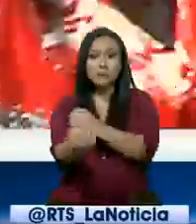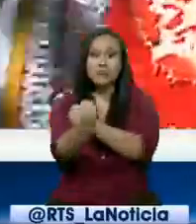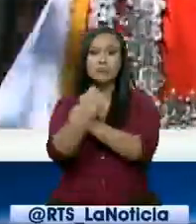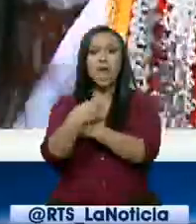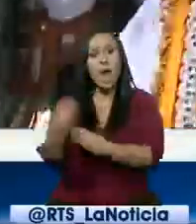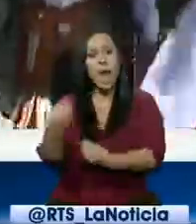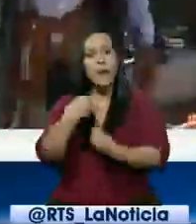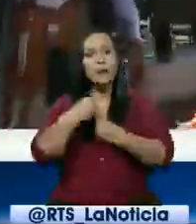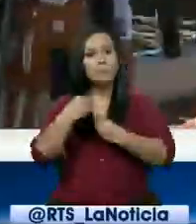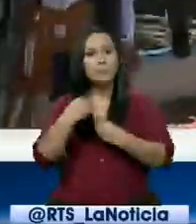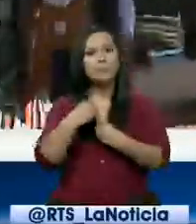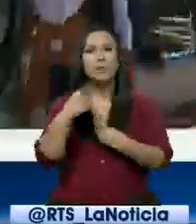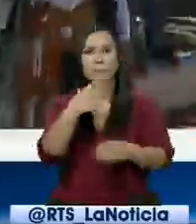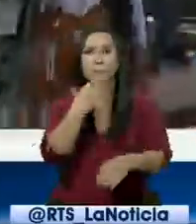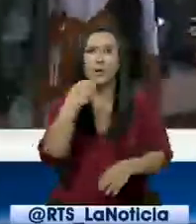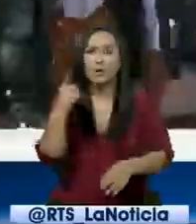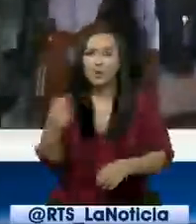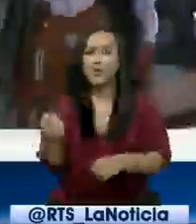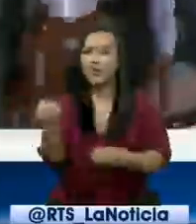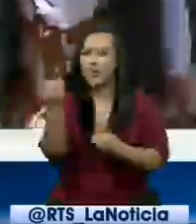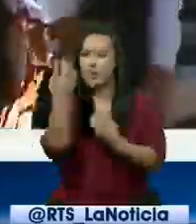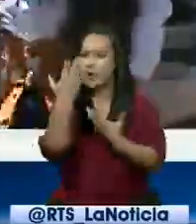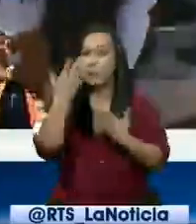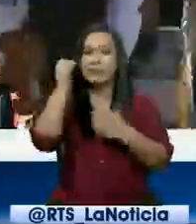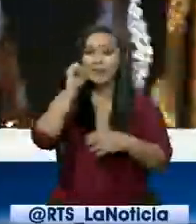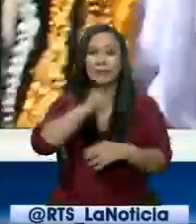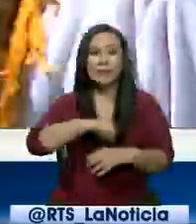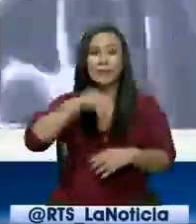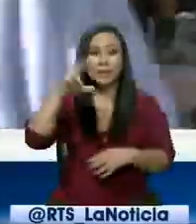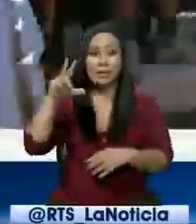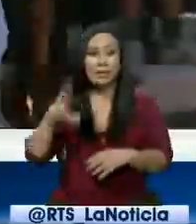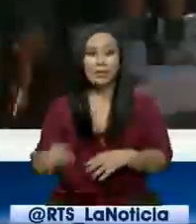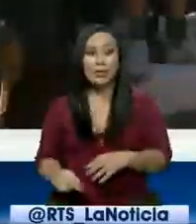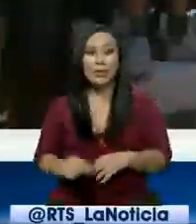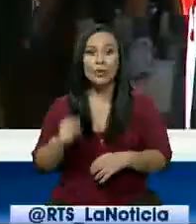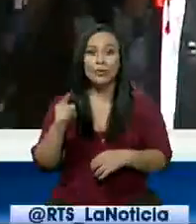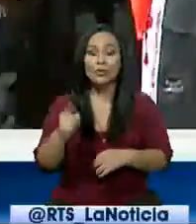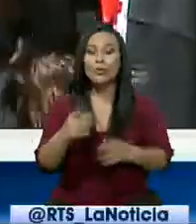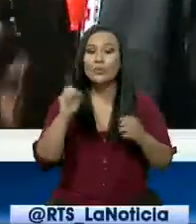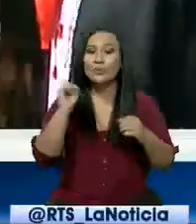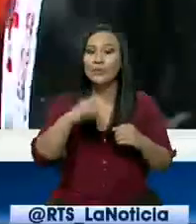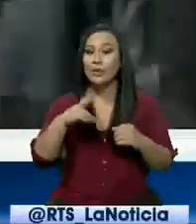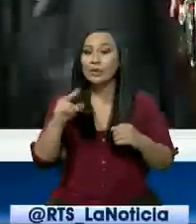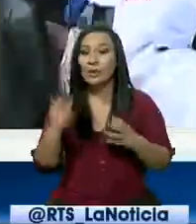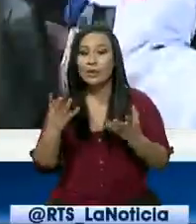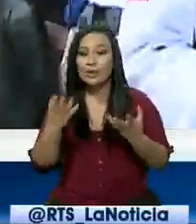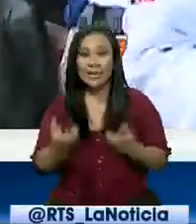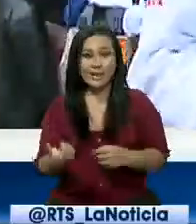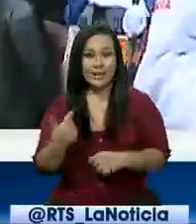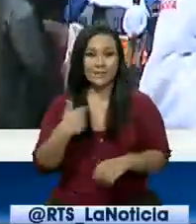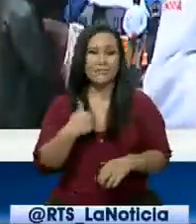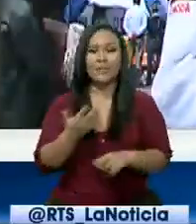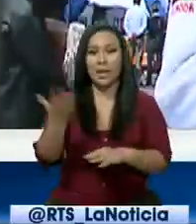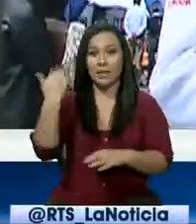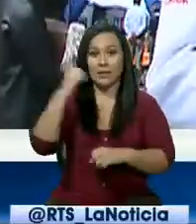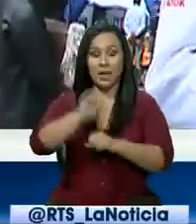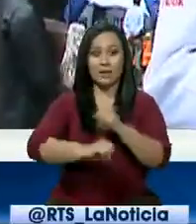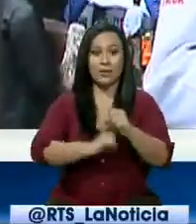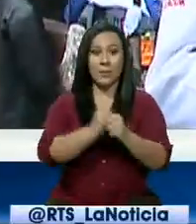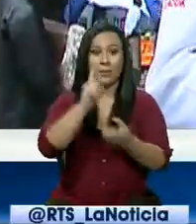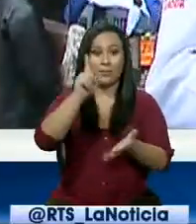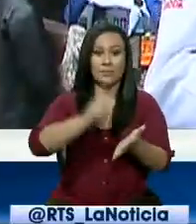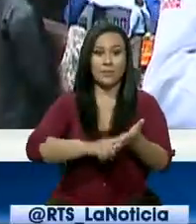¡Que te gustaba confesarme, cuyayay! ¡Ay, Juan Rito, ya no te quiero! 2004,